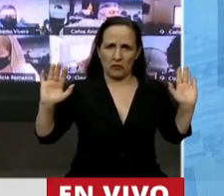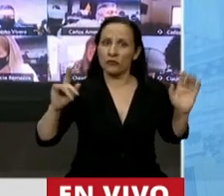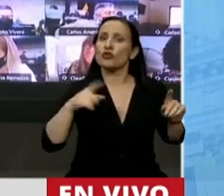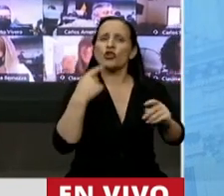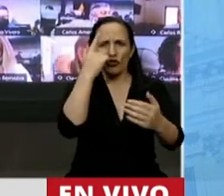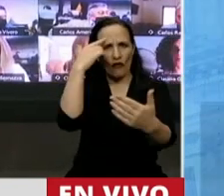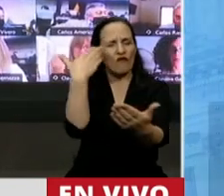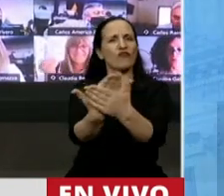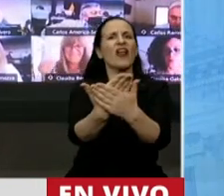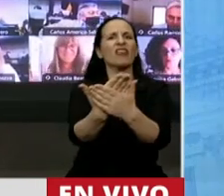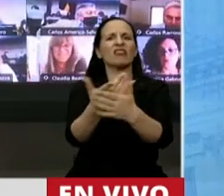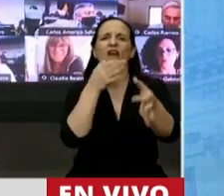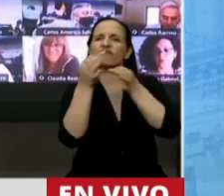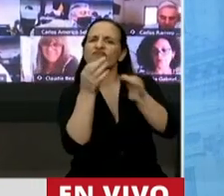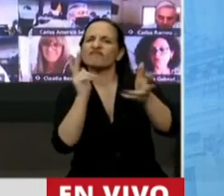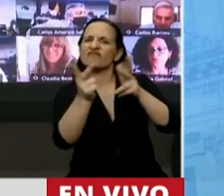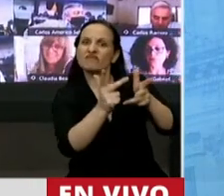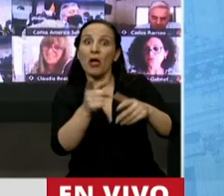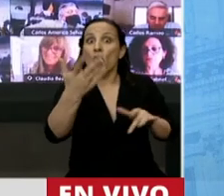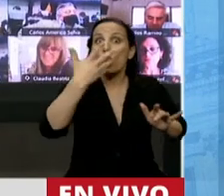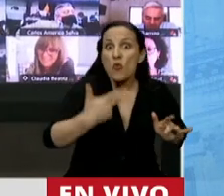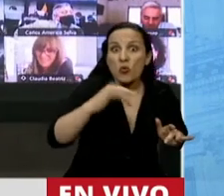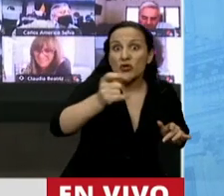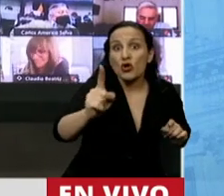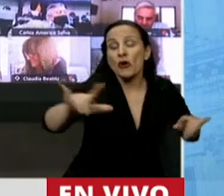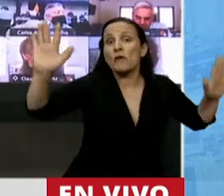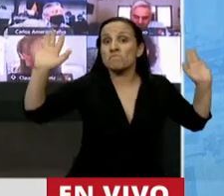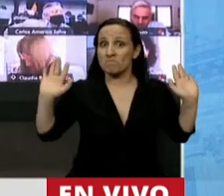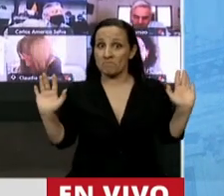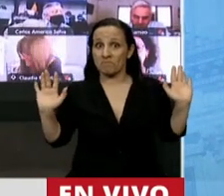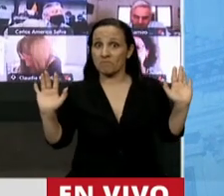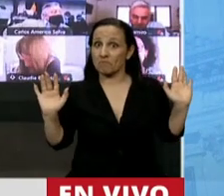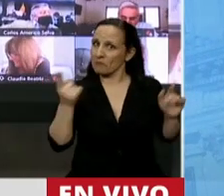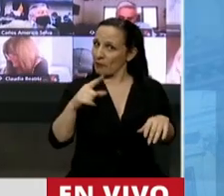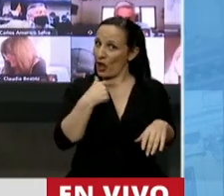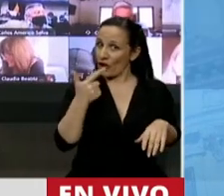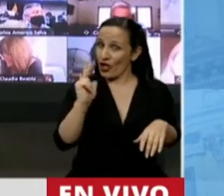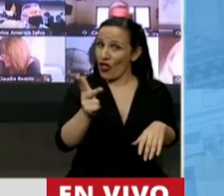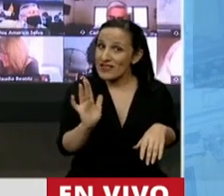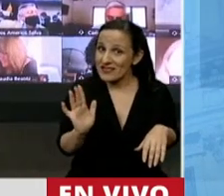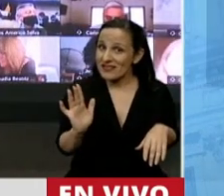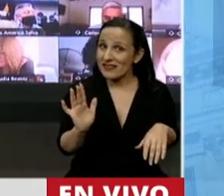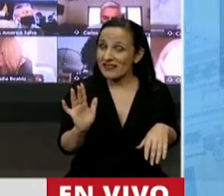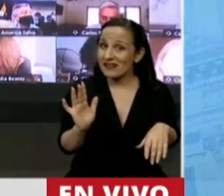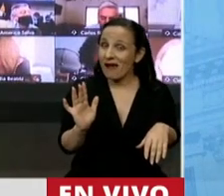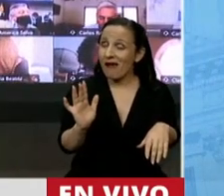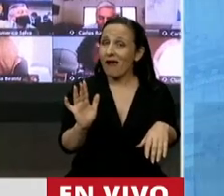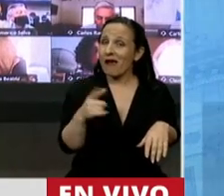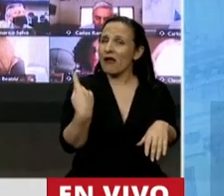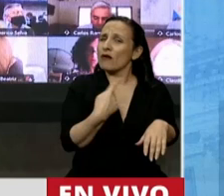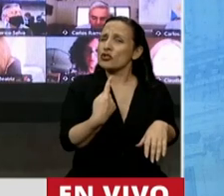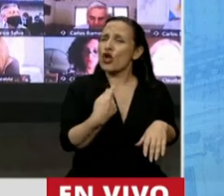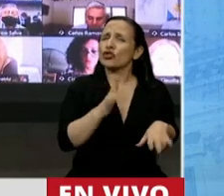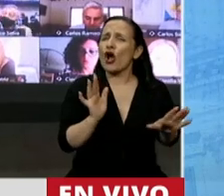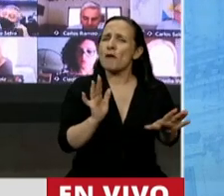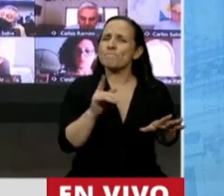discutimos de frente, gustar, no gustar. Pero quiero decir que no vamos a